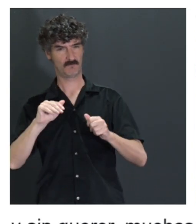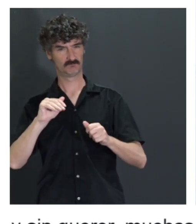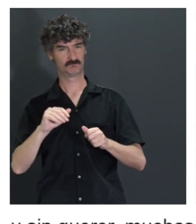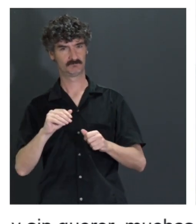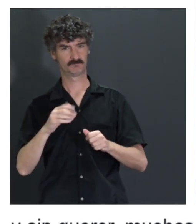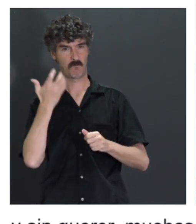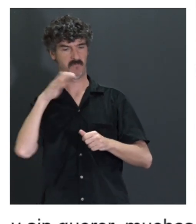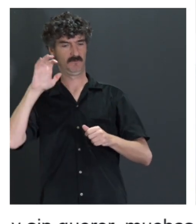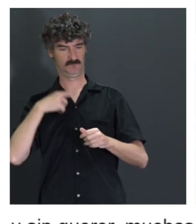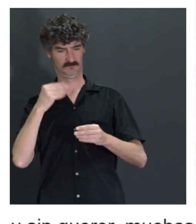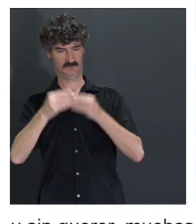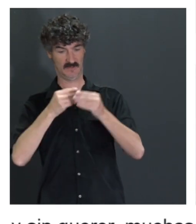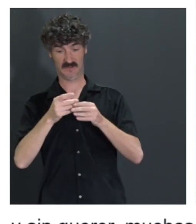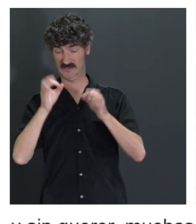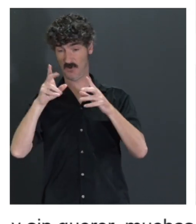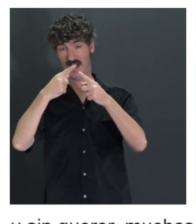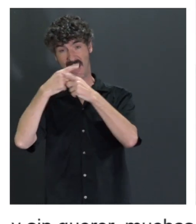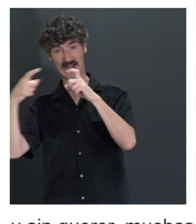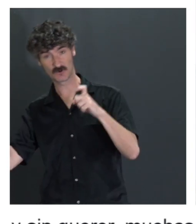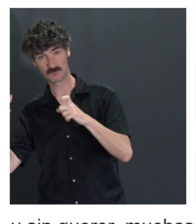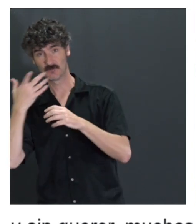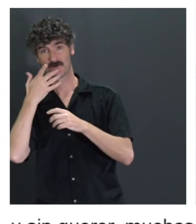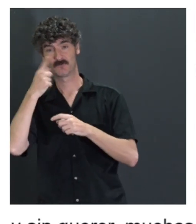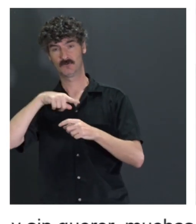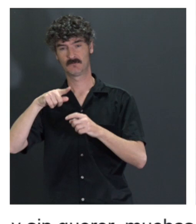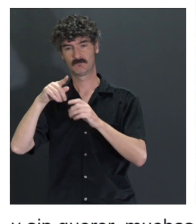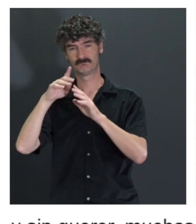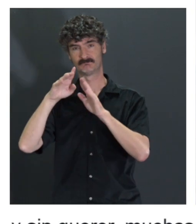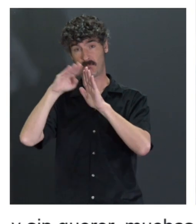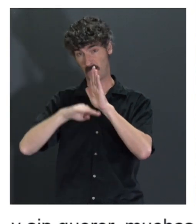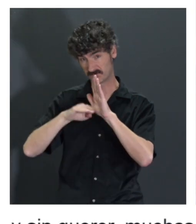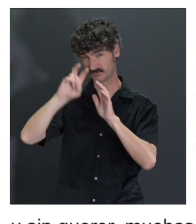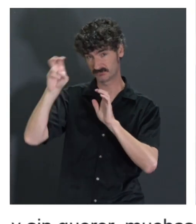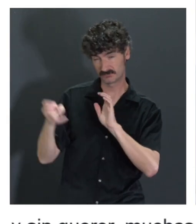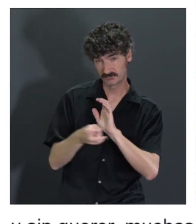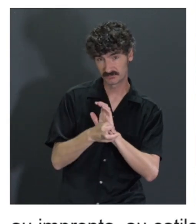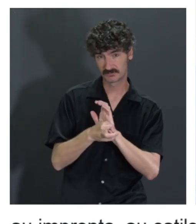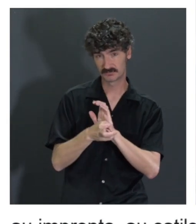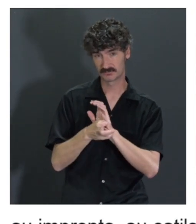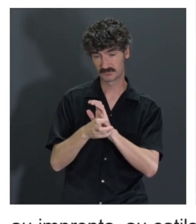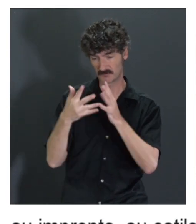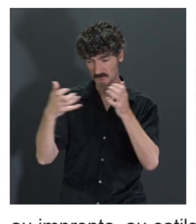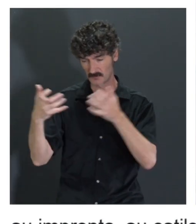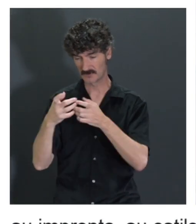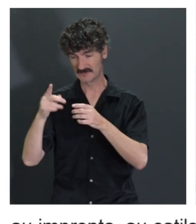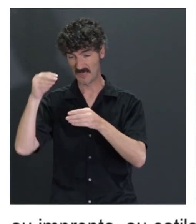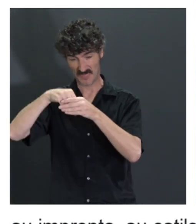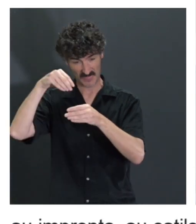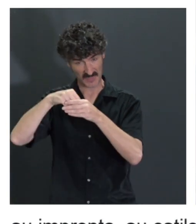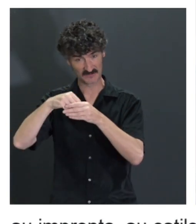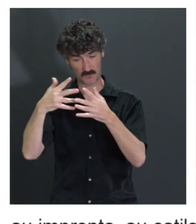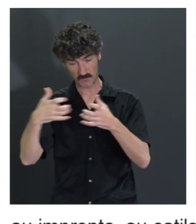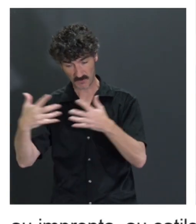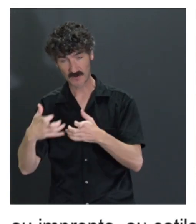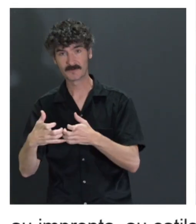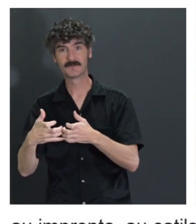pues exactamente igual en los algoritmos, o sea, hay programadores pues que pueden poner cosas dentro de la programación pues que sin